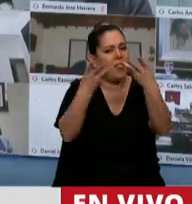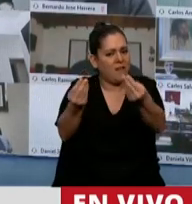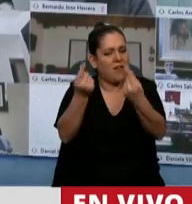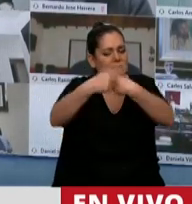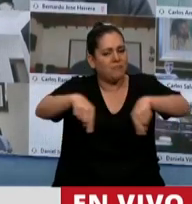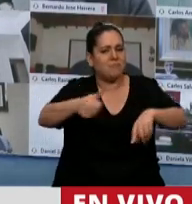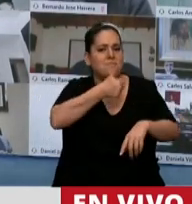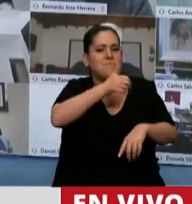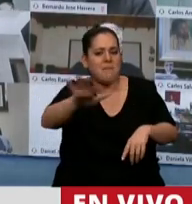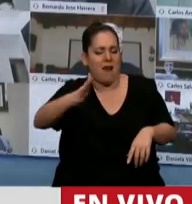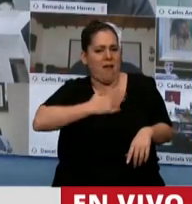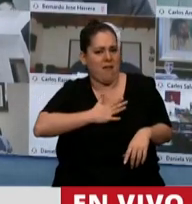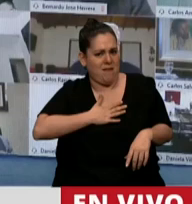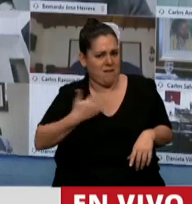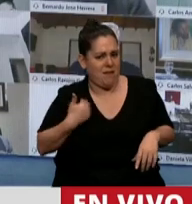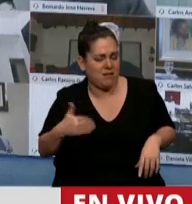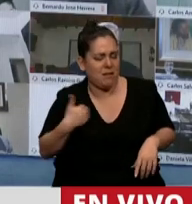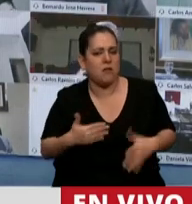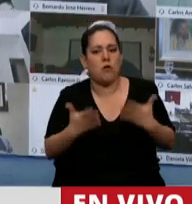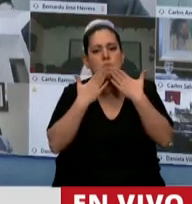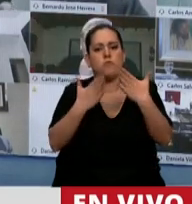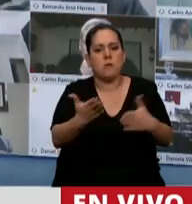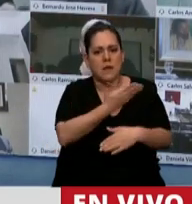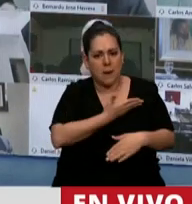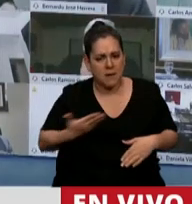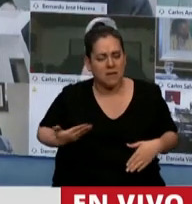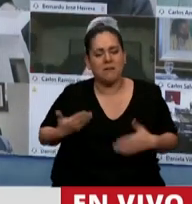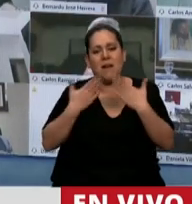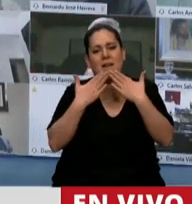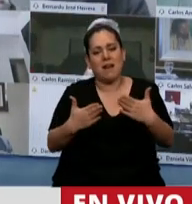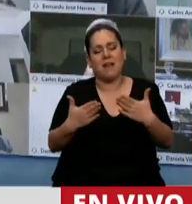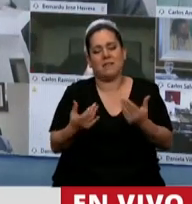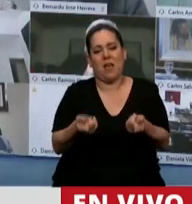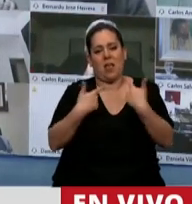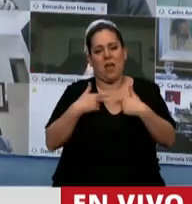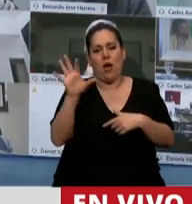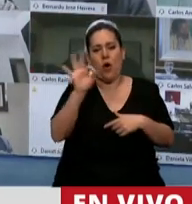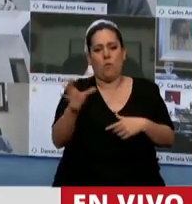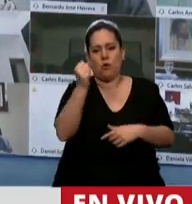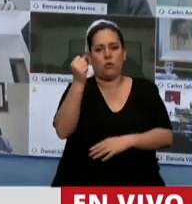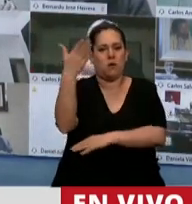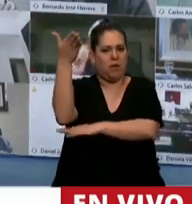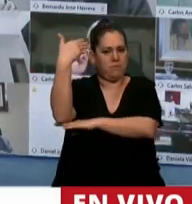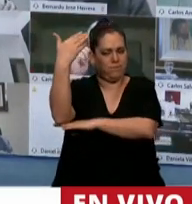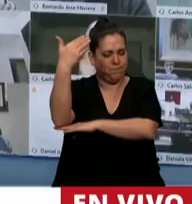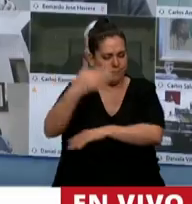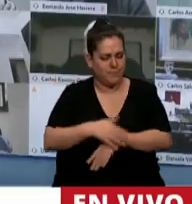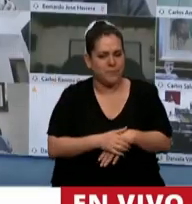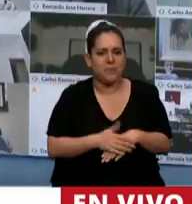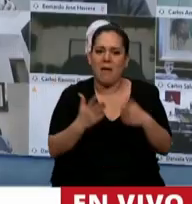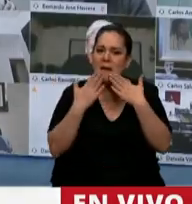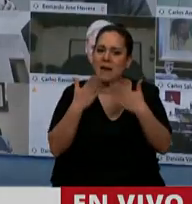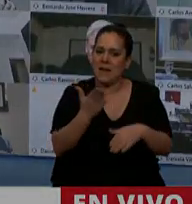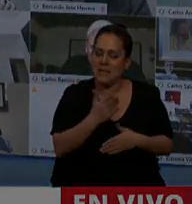nuestra soberanía. Muchas gracias, presidente, y gracias por darme esta oportunidad aquí en el recinto. Gracias,